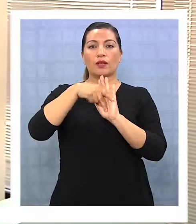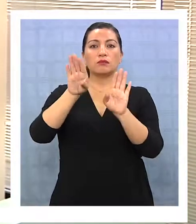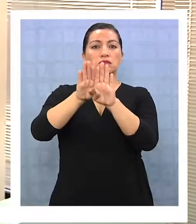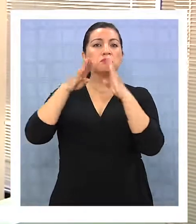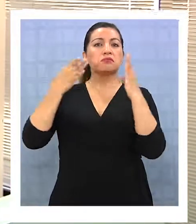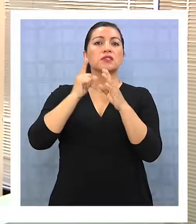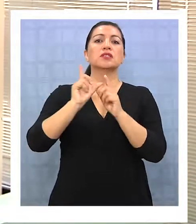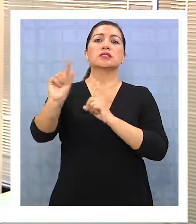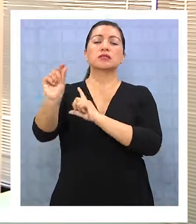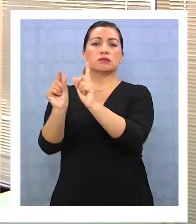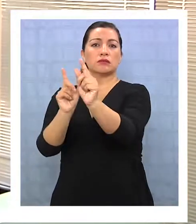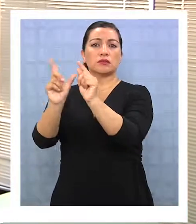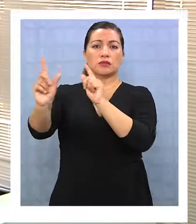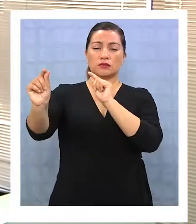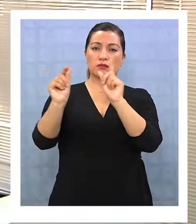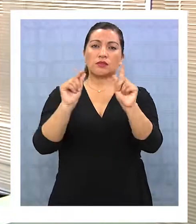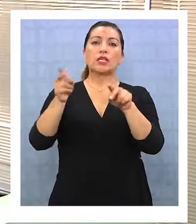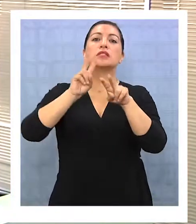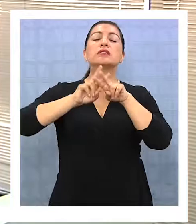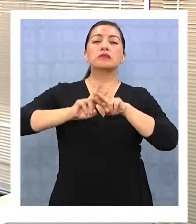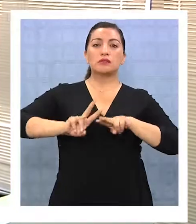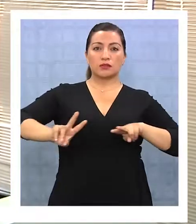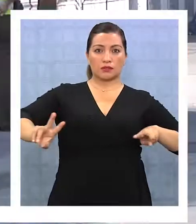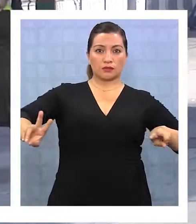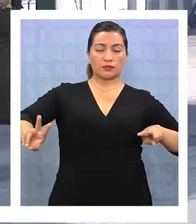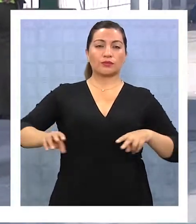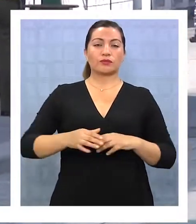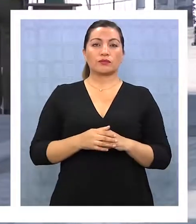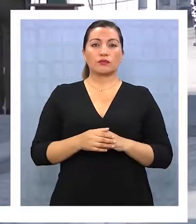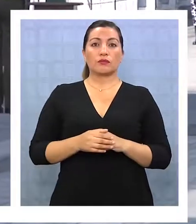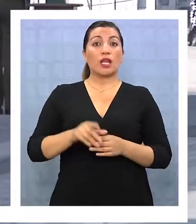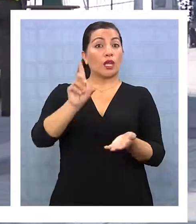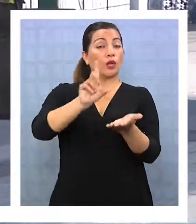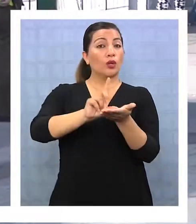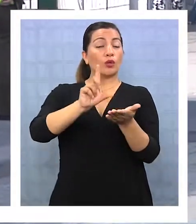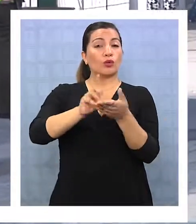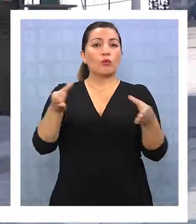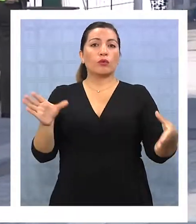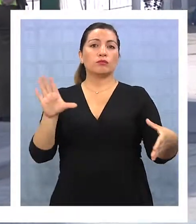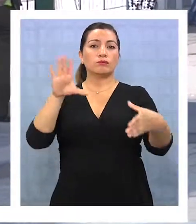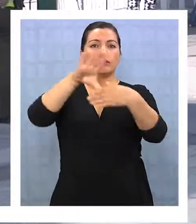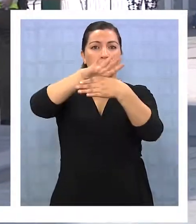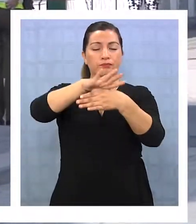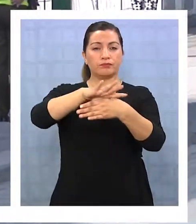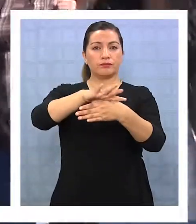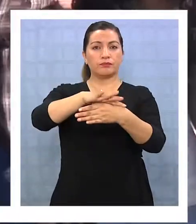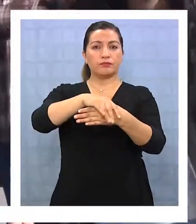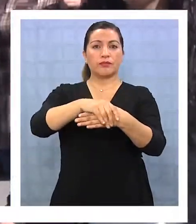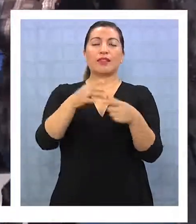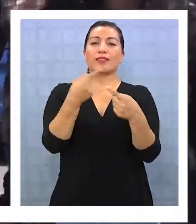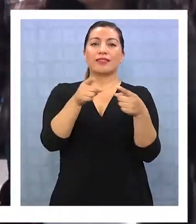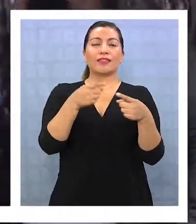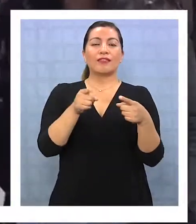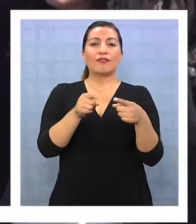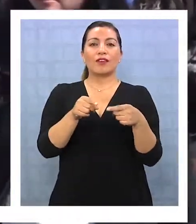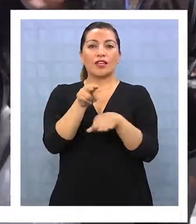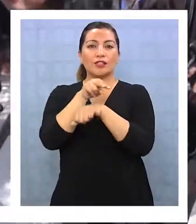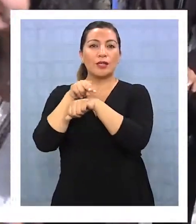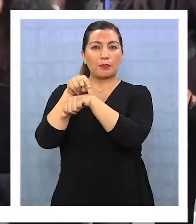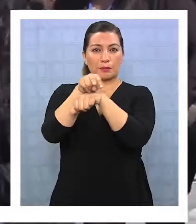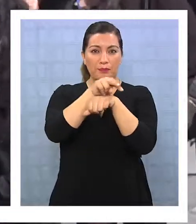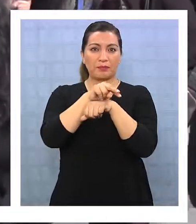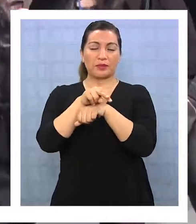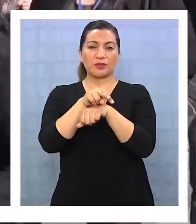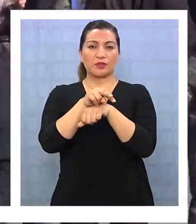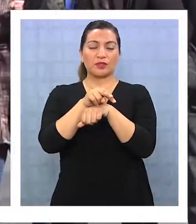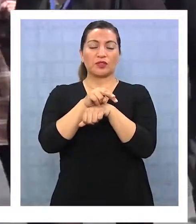tranquilidad a través de las vías de escape habilitadas, llegar a los puntos de reunión habilitados a través de nuestros distintos inspectores por piso